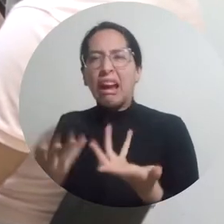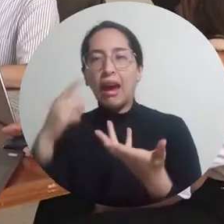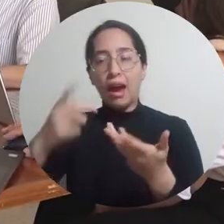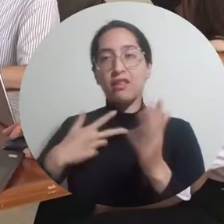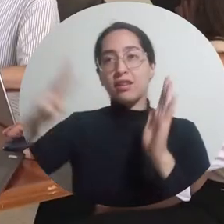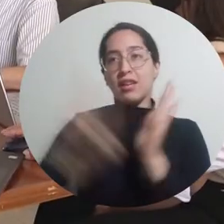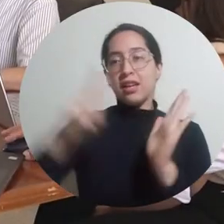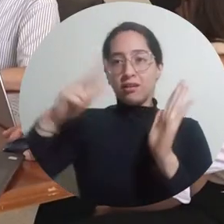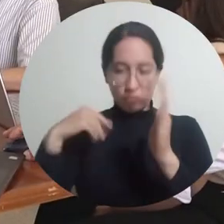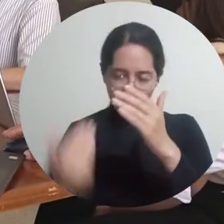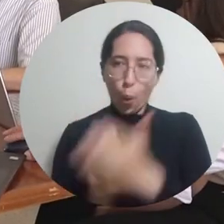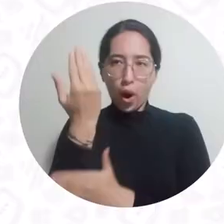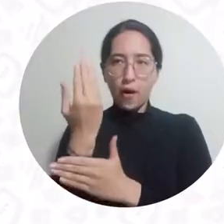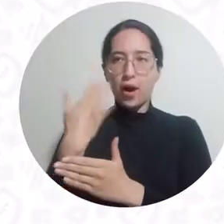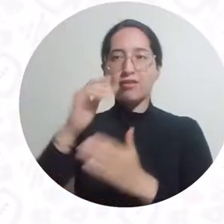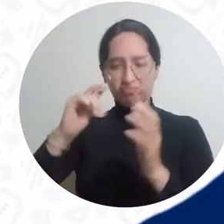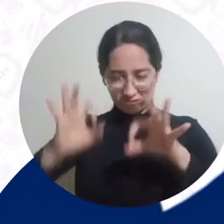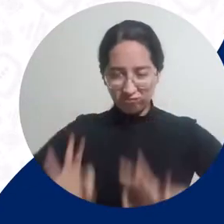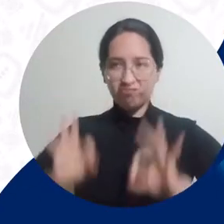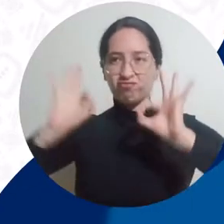de calidad ISO 9001.